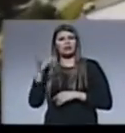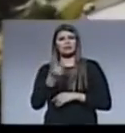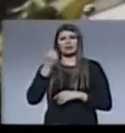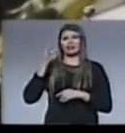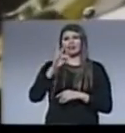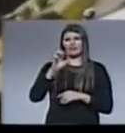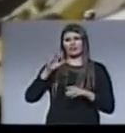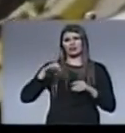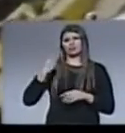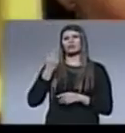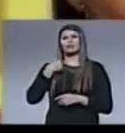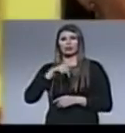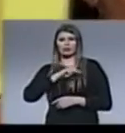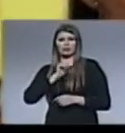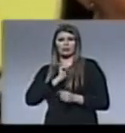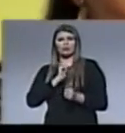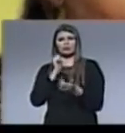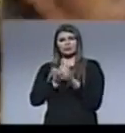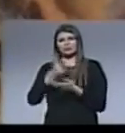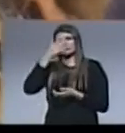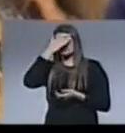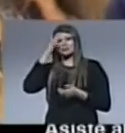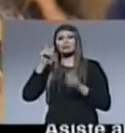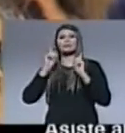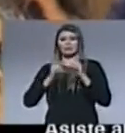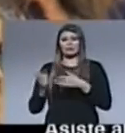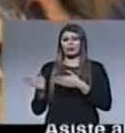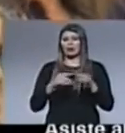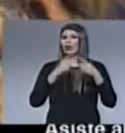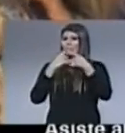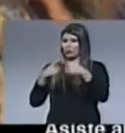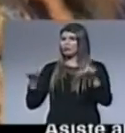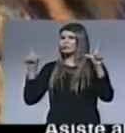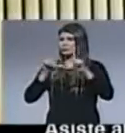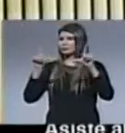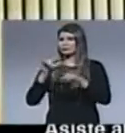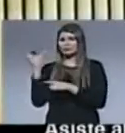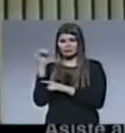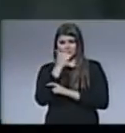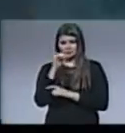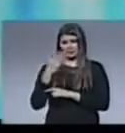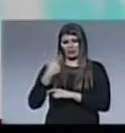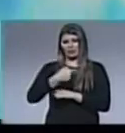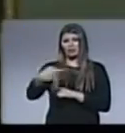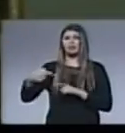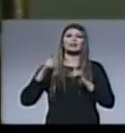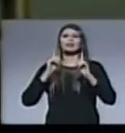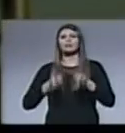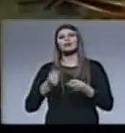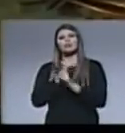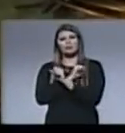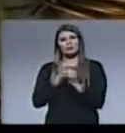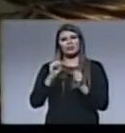cuando Dios pone a una chica cristiana en su camino otra película que también va a ser lanzada en estos días por canciones poder